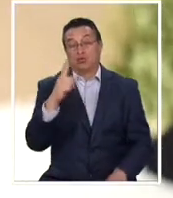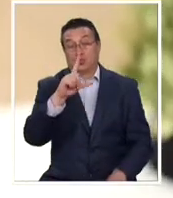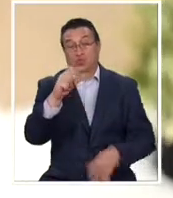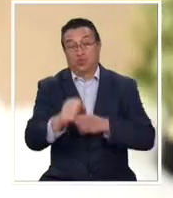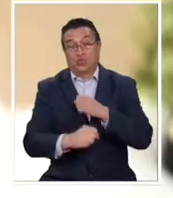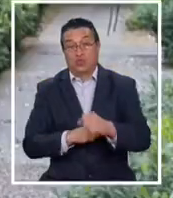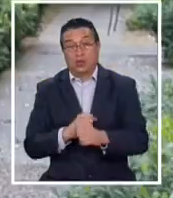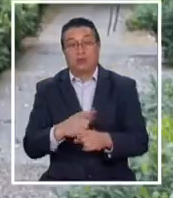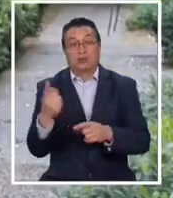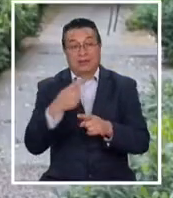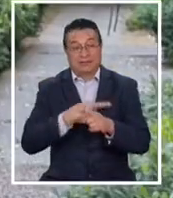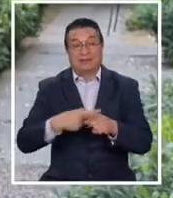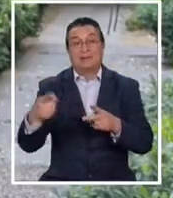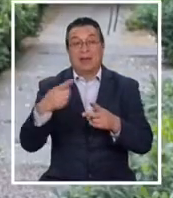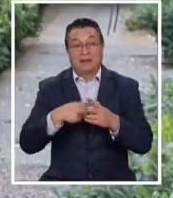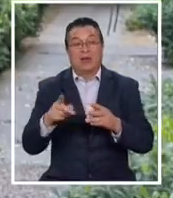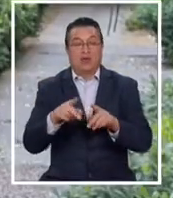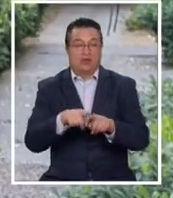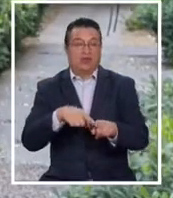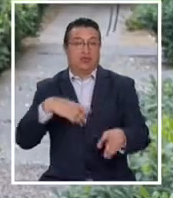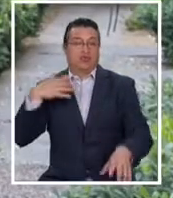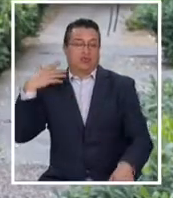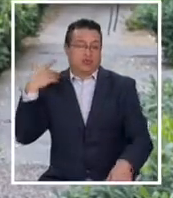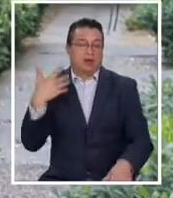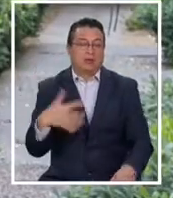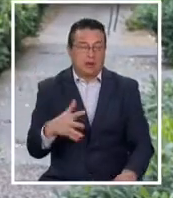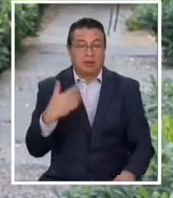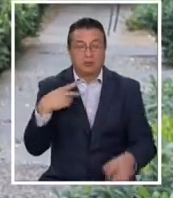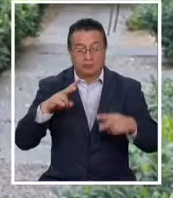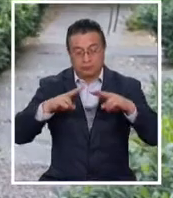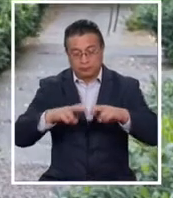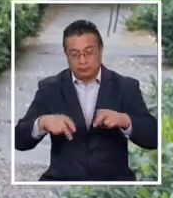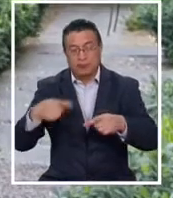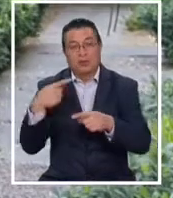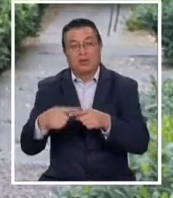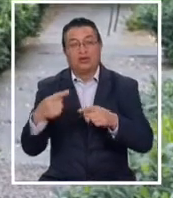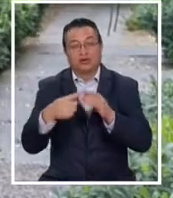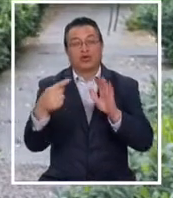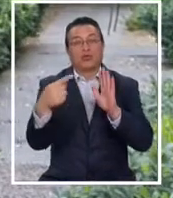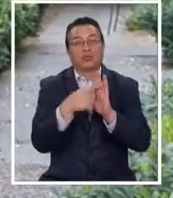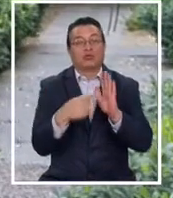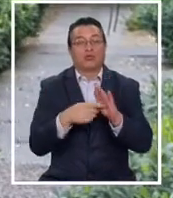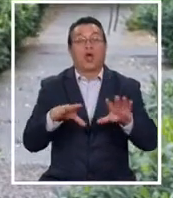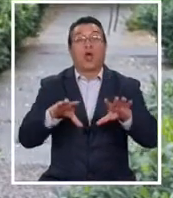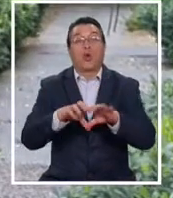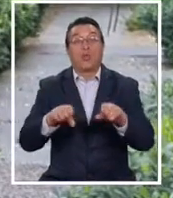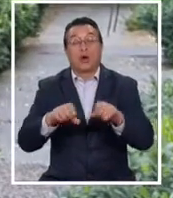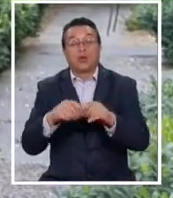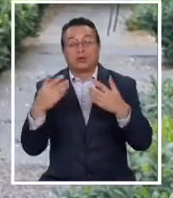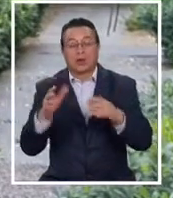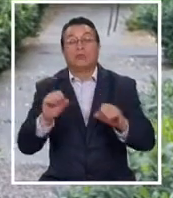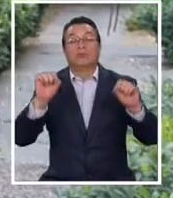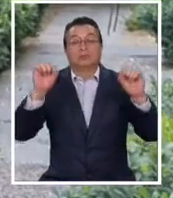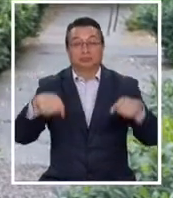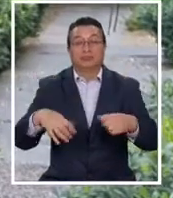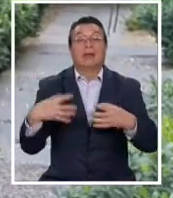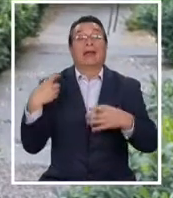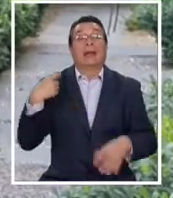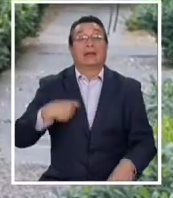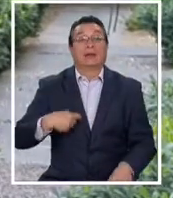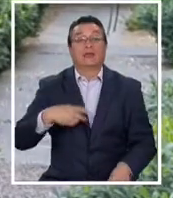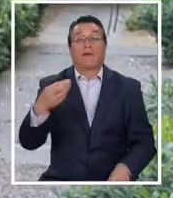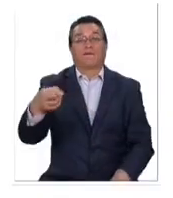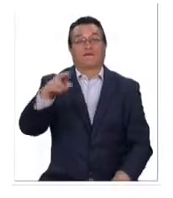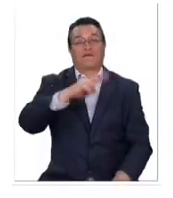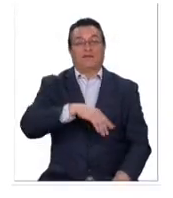en sesiones semanales bastante largas, en las cuales se analizaban distintos puntos, se llegaban a acuerdos parciales, se ratificaban en Estados Unidos y